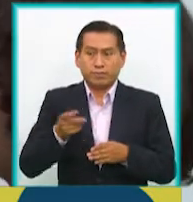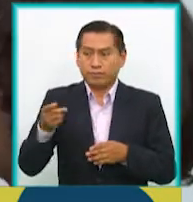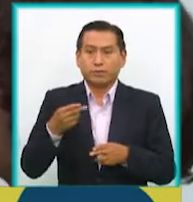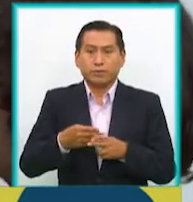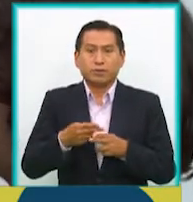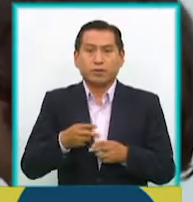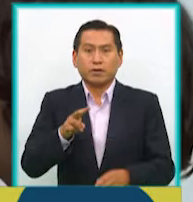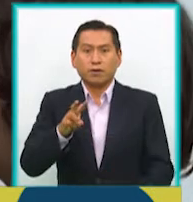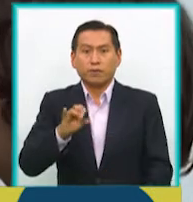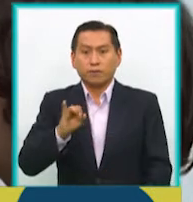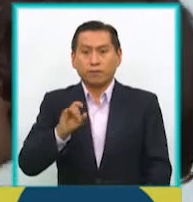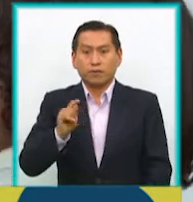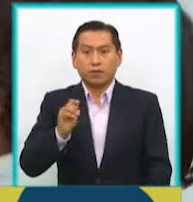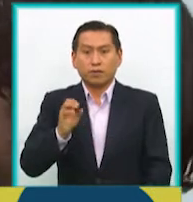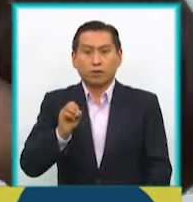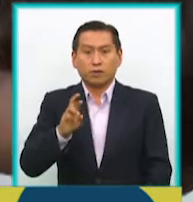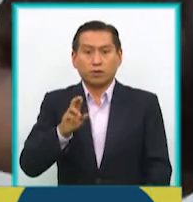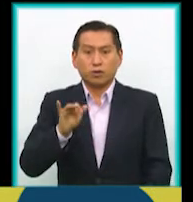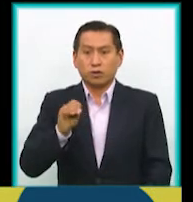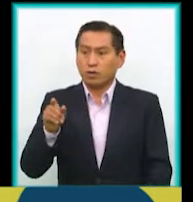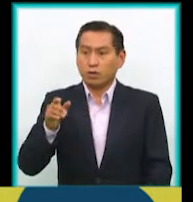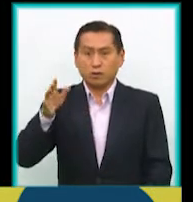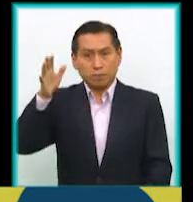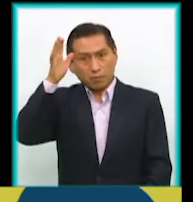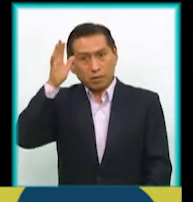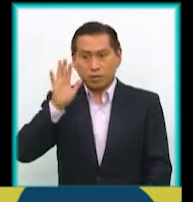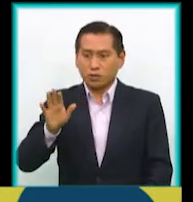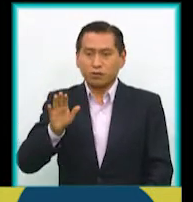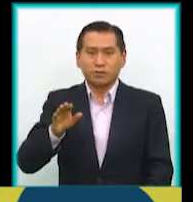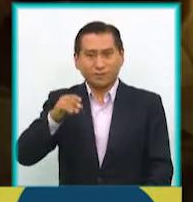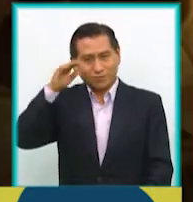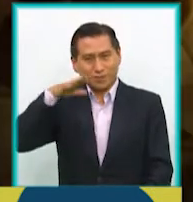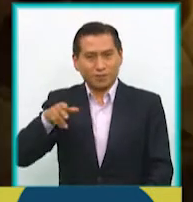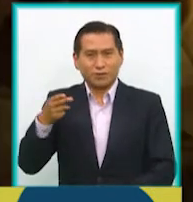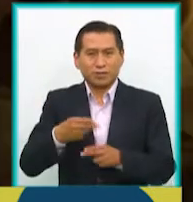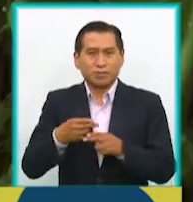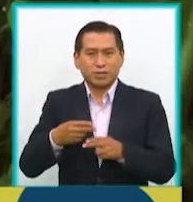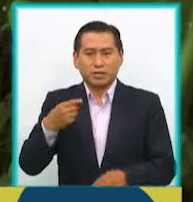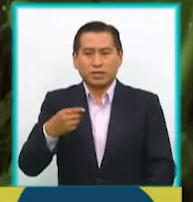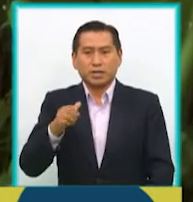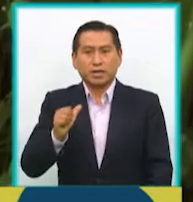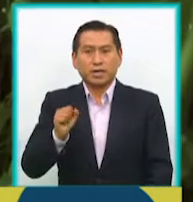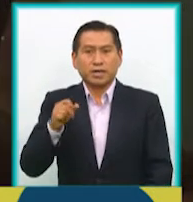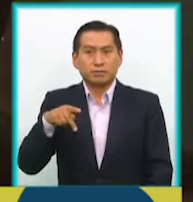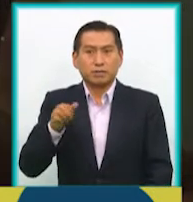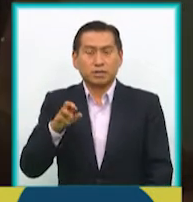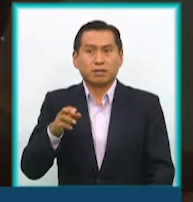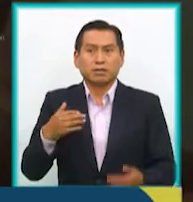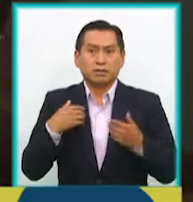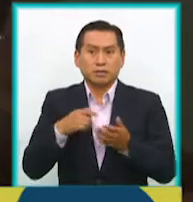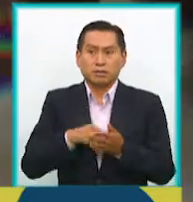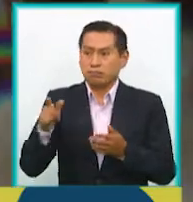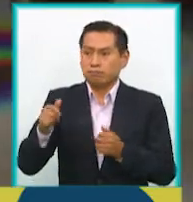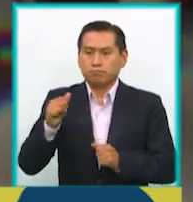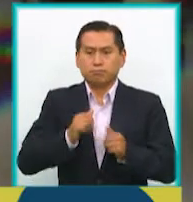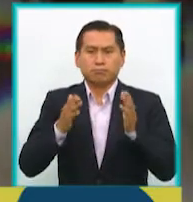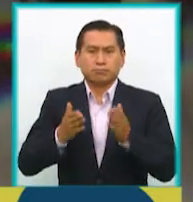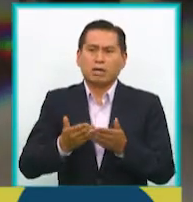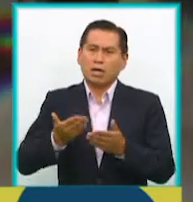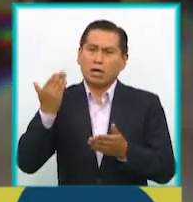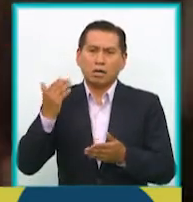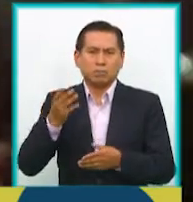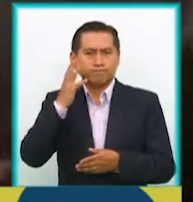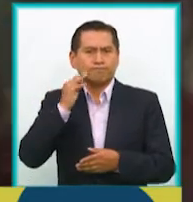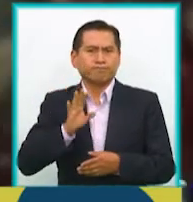Vitorio Lema, el protagonista, el padre de Gaspar, que él obviamente ya tiene un backup, digamos, actoral importante,